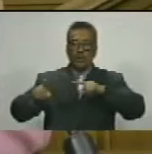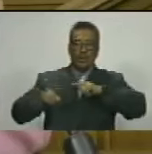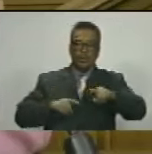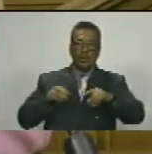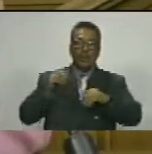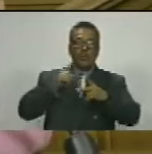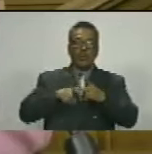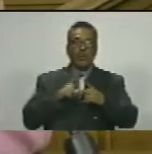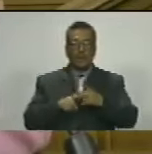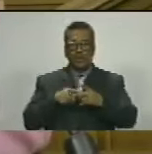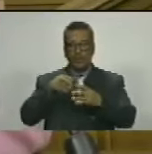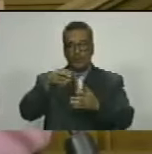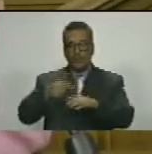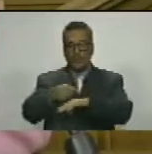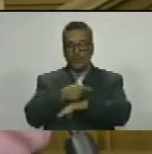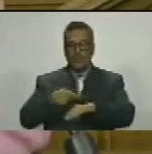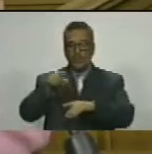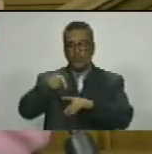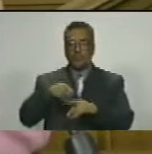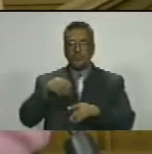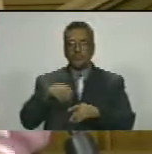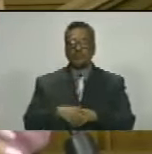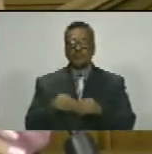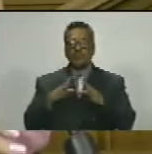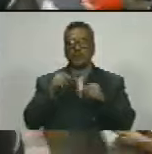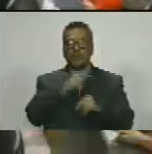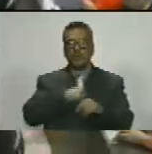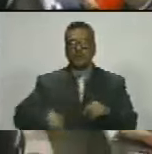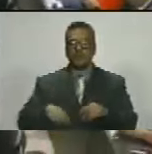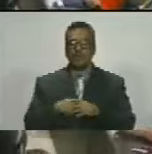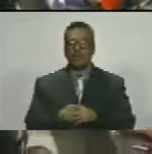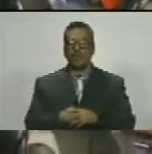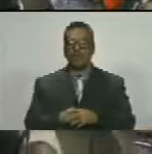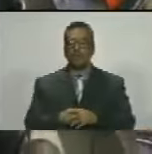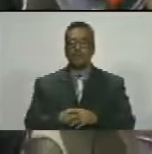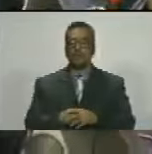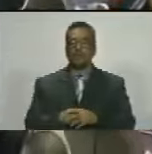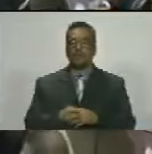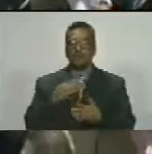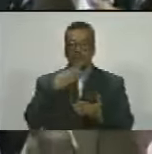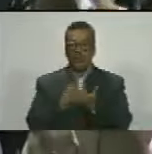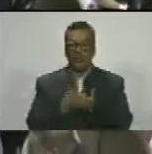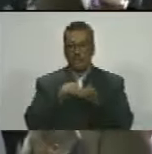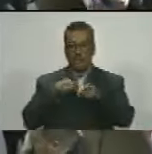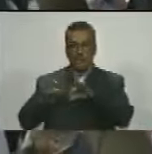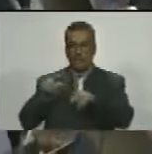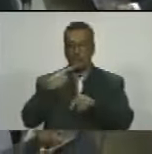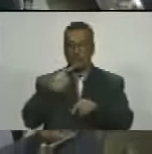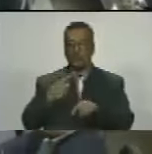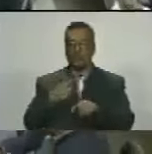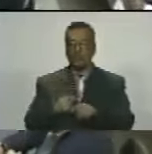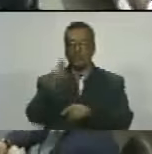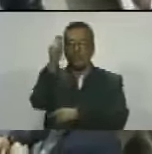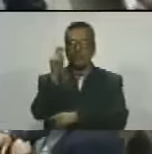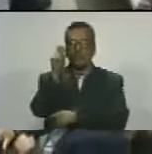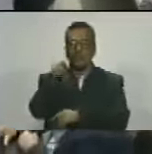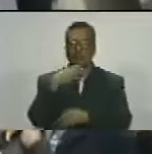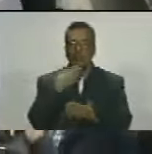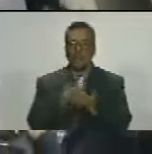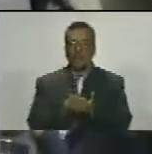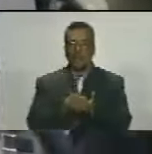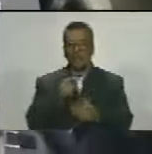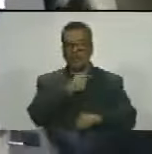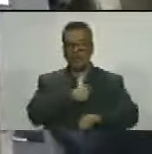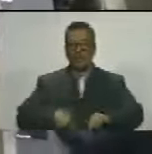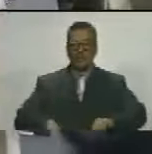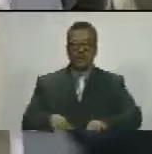o mandatarias estadales es todo ciudadano presidente gracias secretaria adelante diputado gracias señor